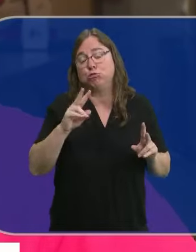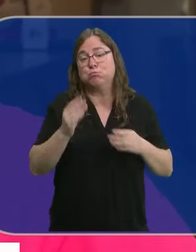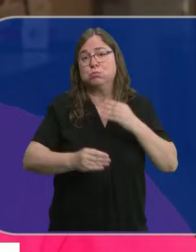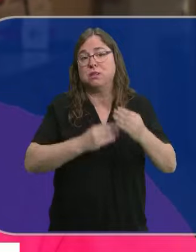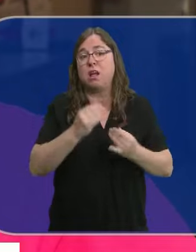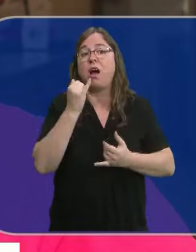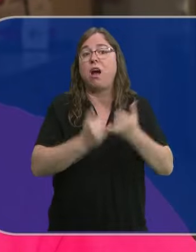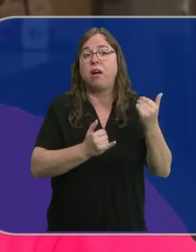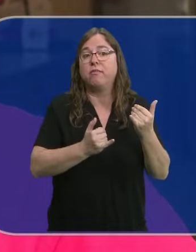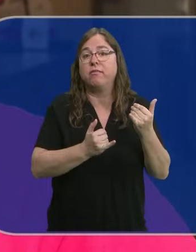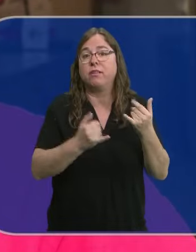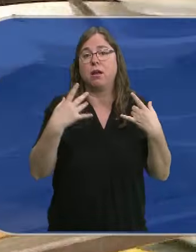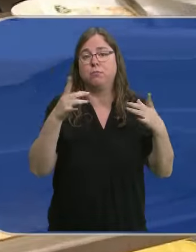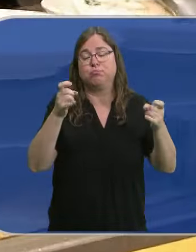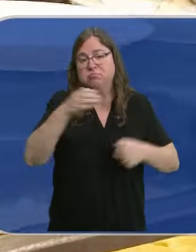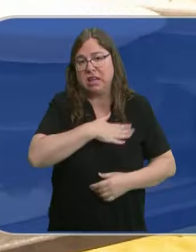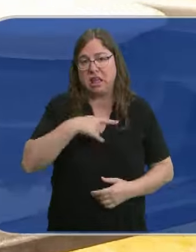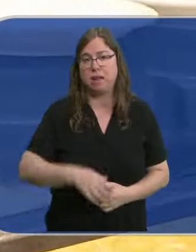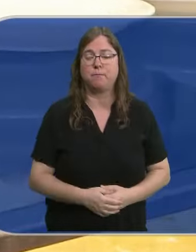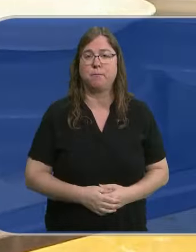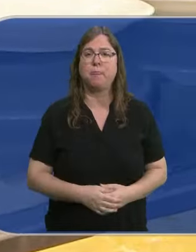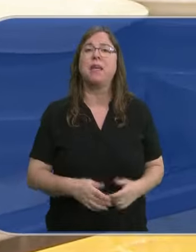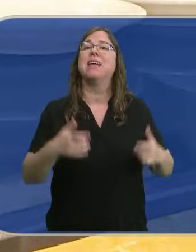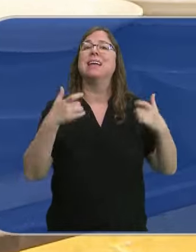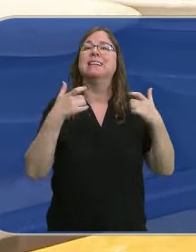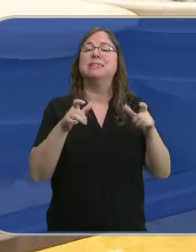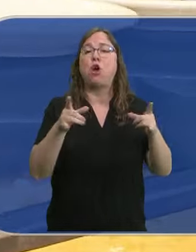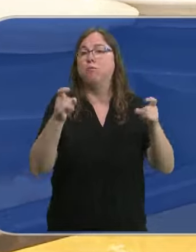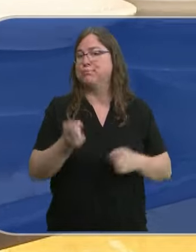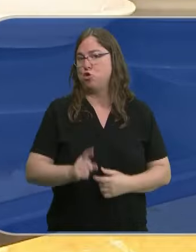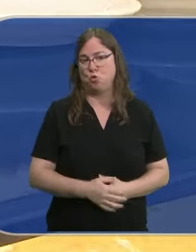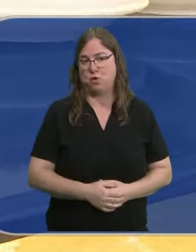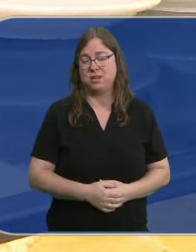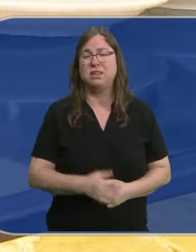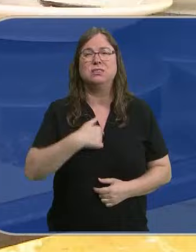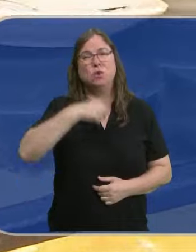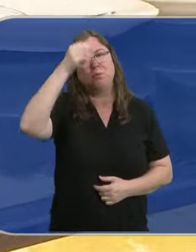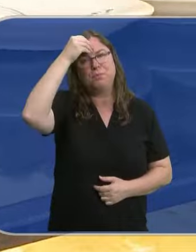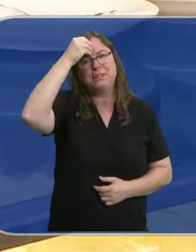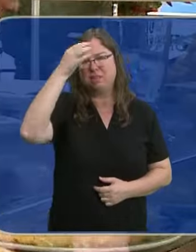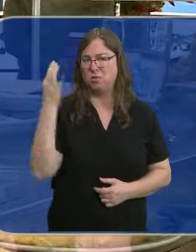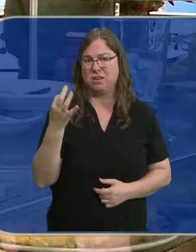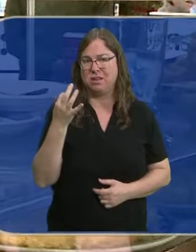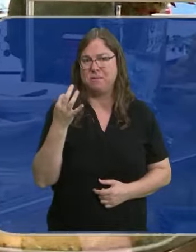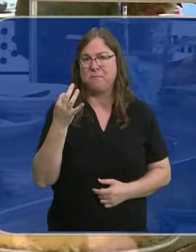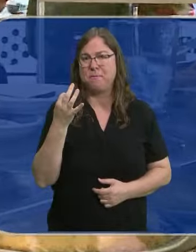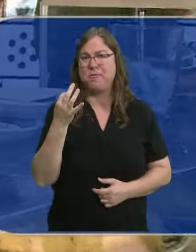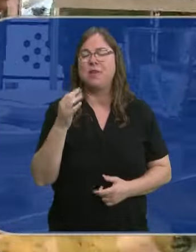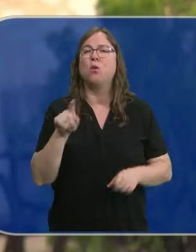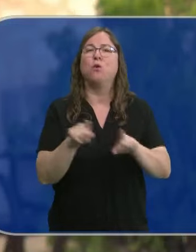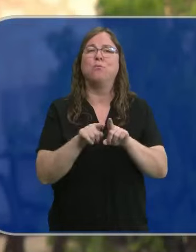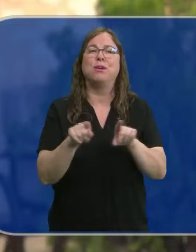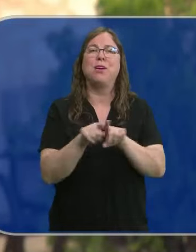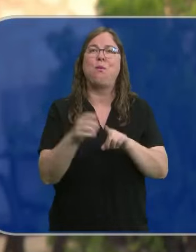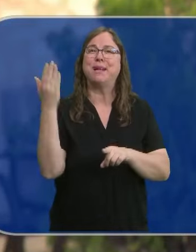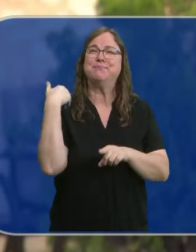que al fin y al cabo llama también la atención. Creen que el sector ya no es atractivo. Pero lo que yo creo también es que ha desaparecido un poco